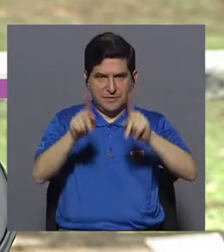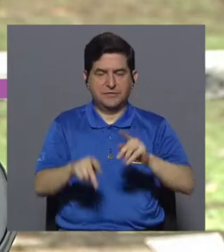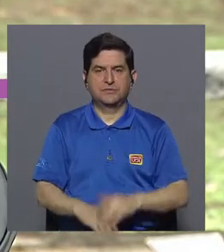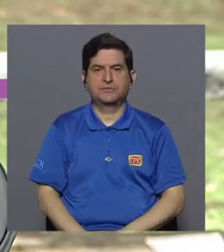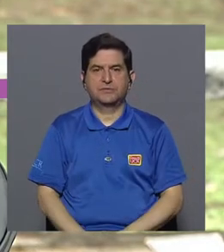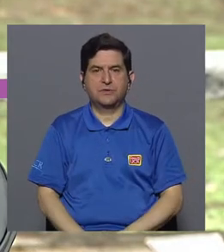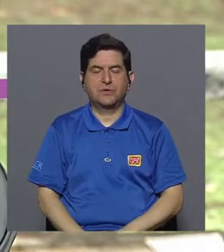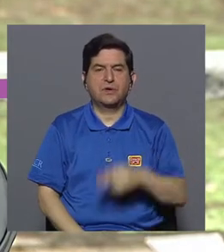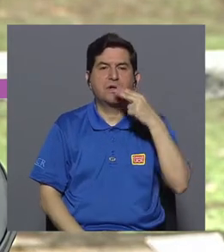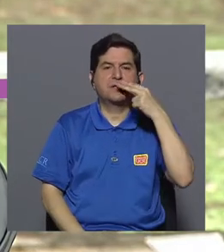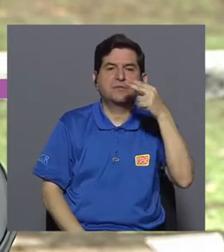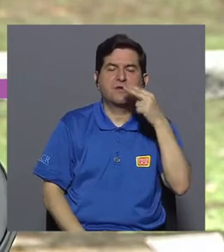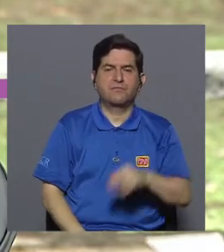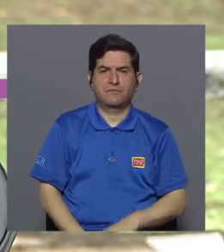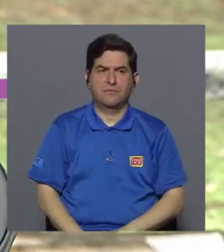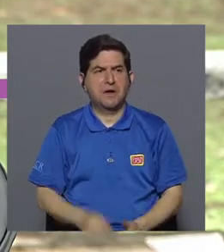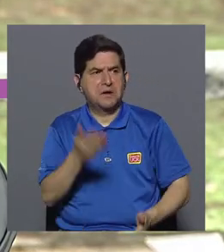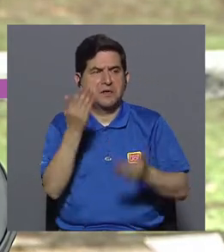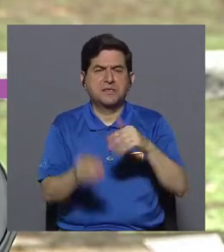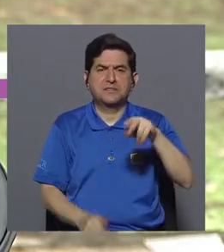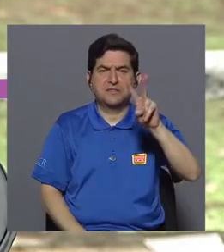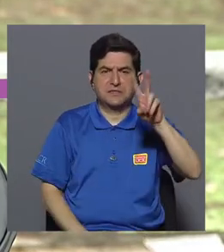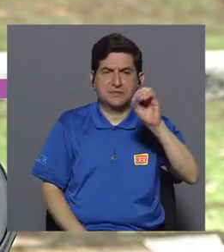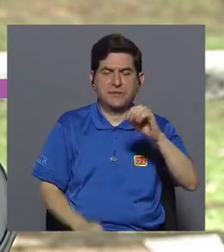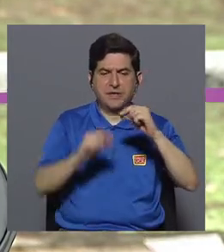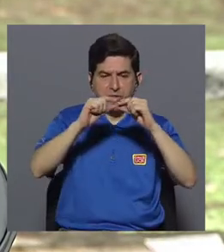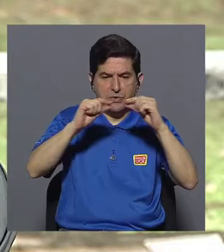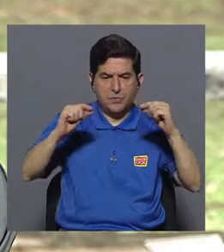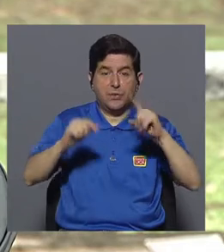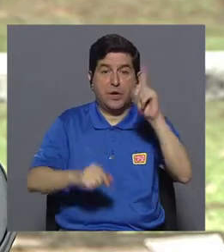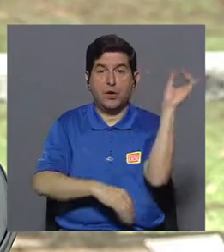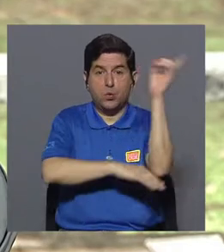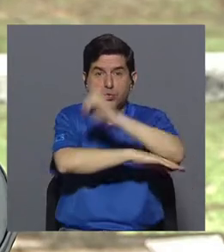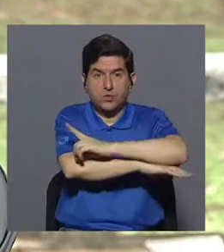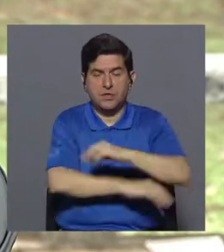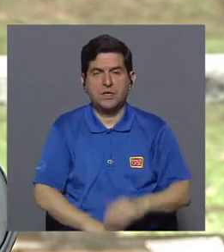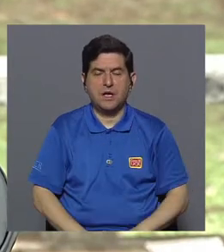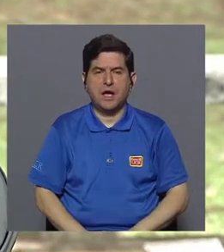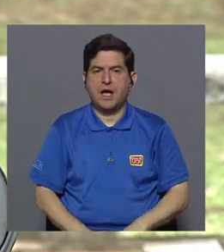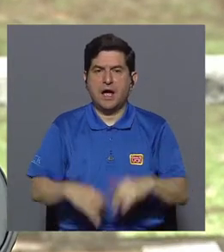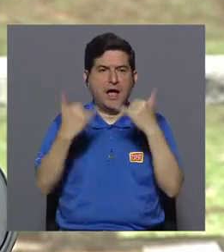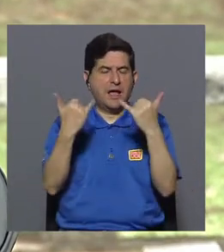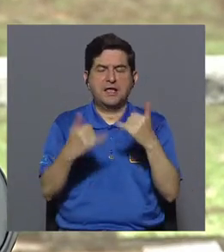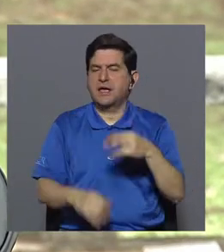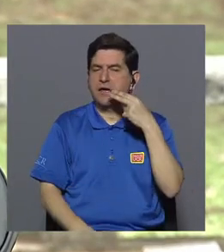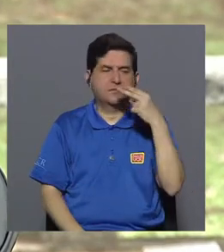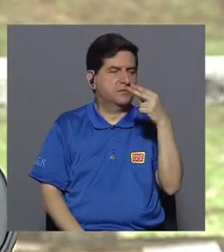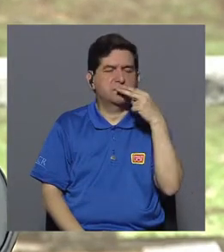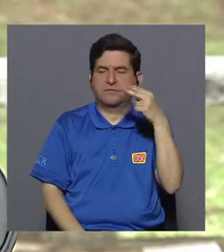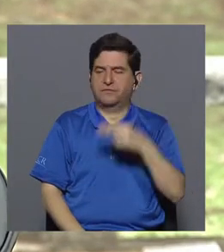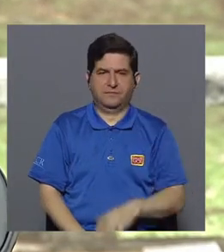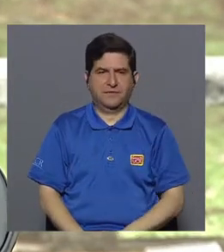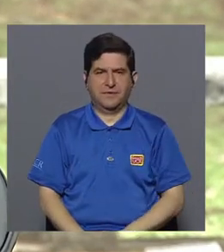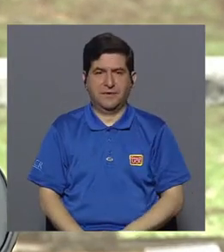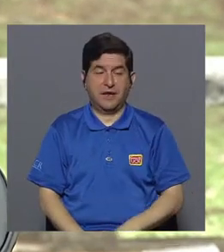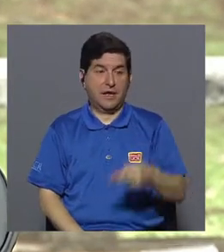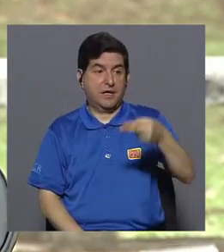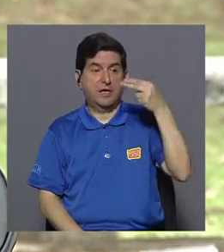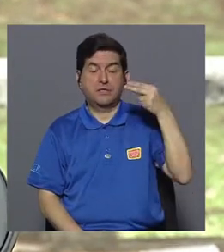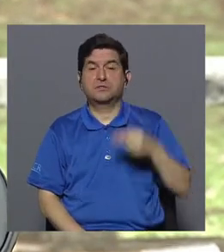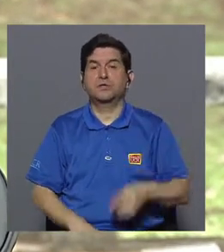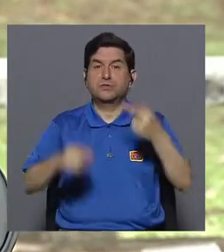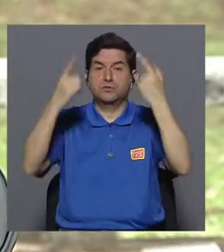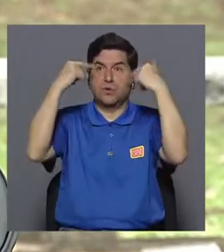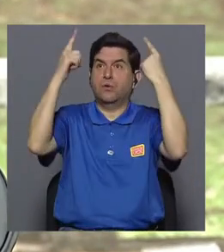de fumarse 20 cigarrillos por día a no fumar cigarrillos del todo, entonces son historias de éxito. Inclusive nosotros